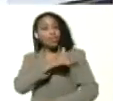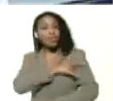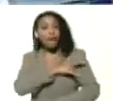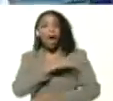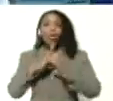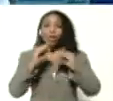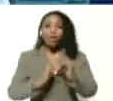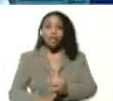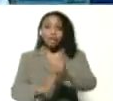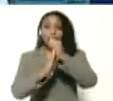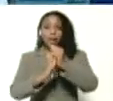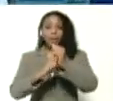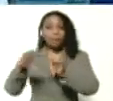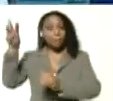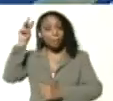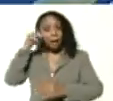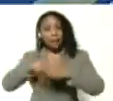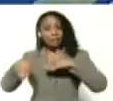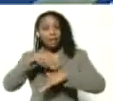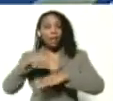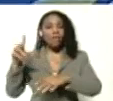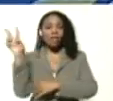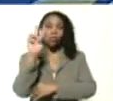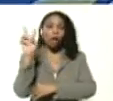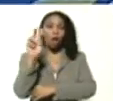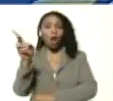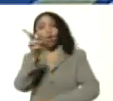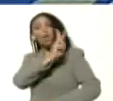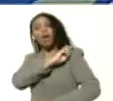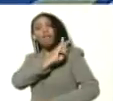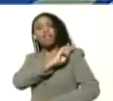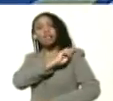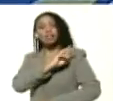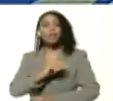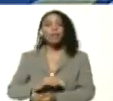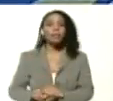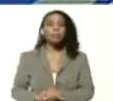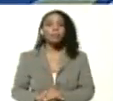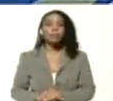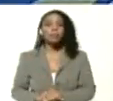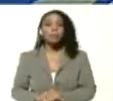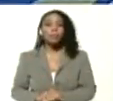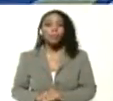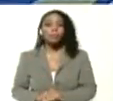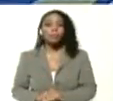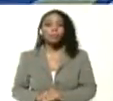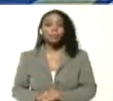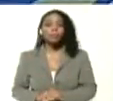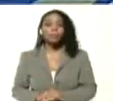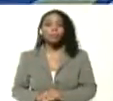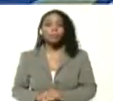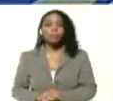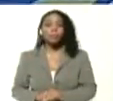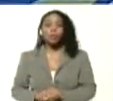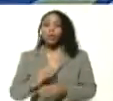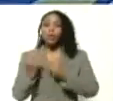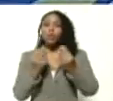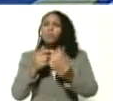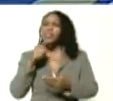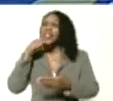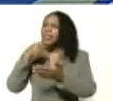del magisterio venezolano. A los jefes de... ¿Cómo que llaman ustedes?